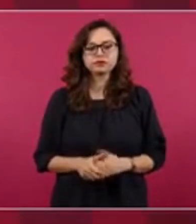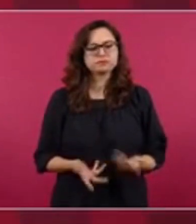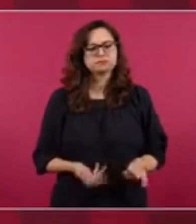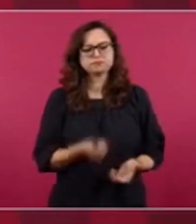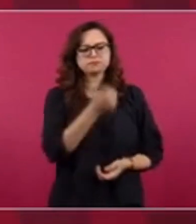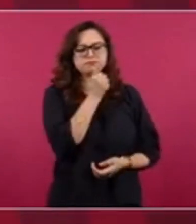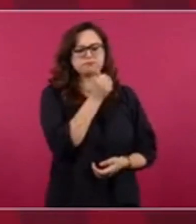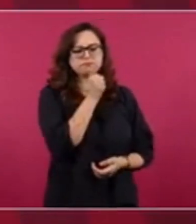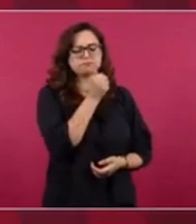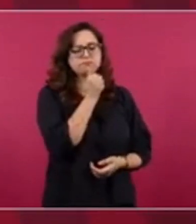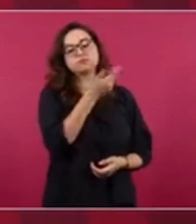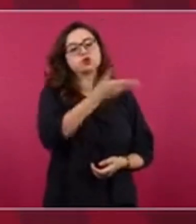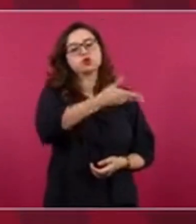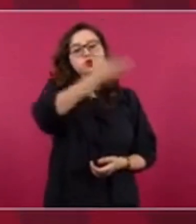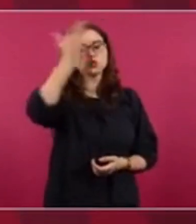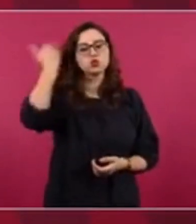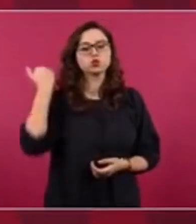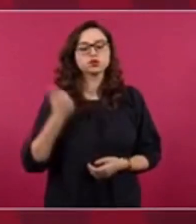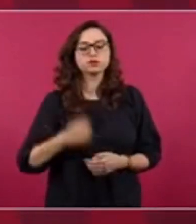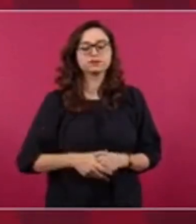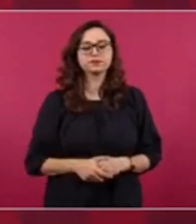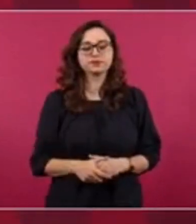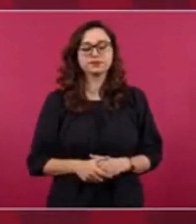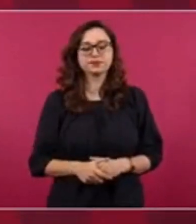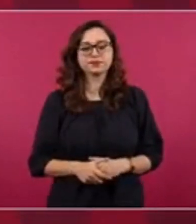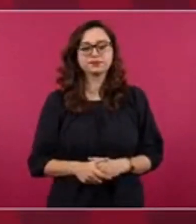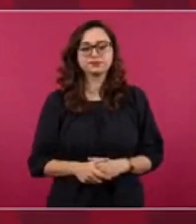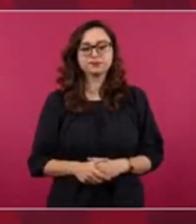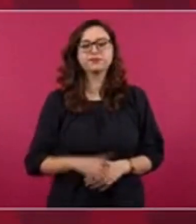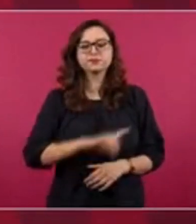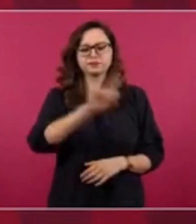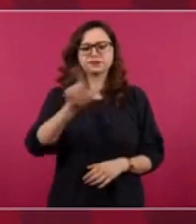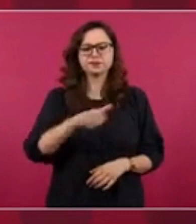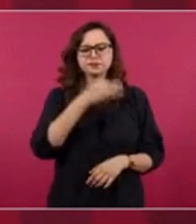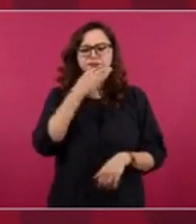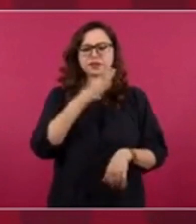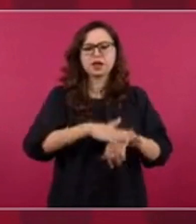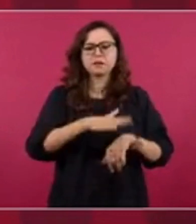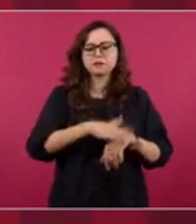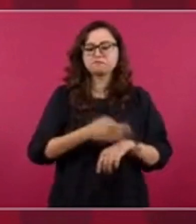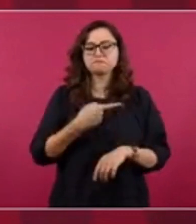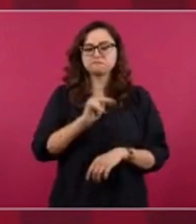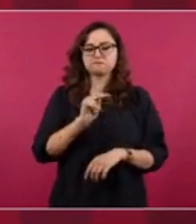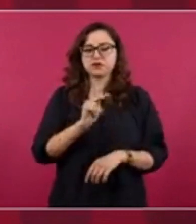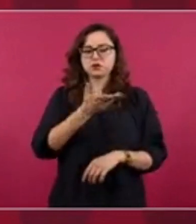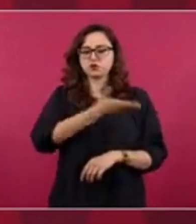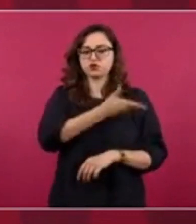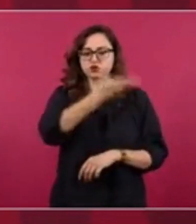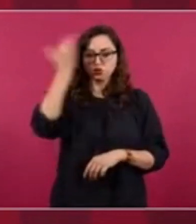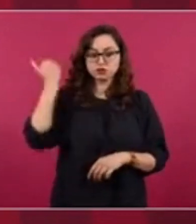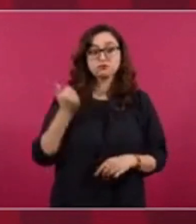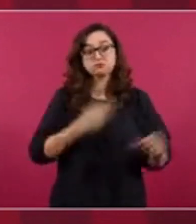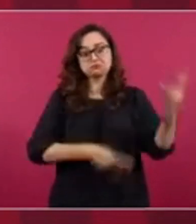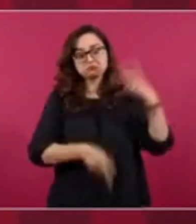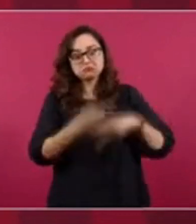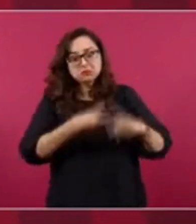Si él así lo desea, yo lo expresé la vez pasada, con mucho gusto